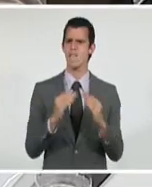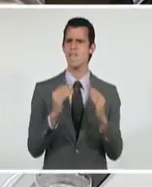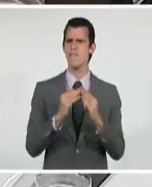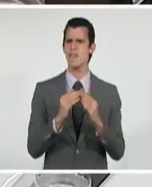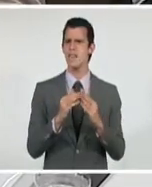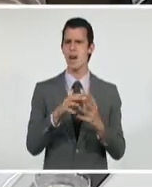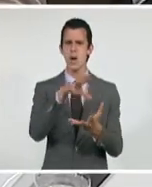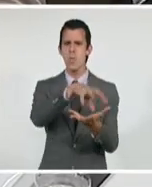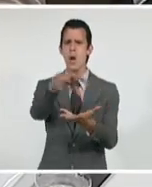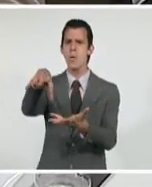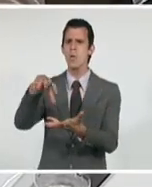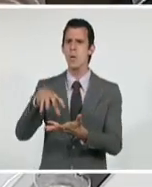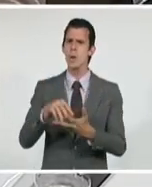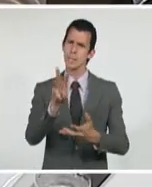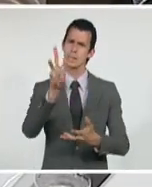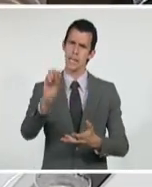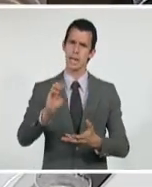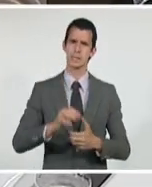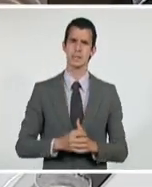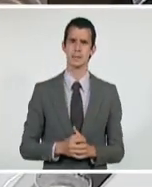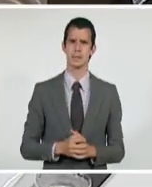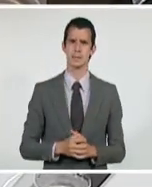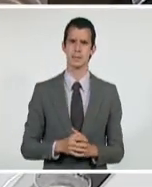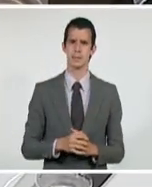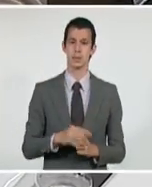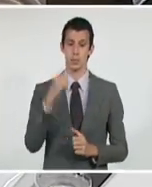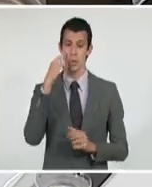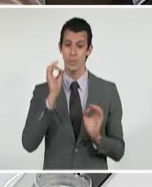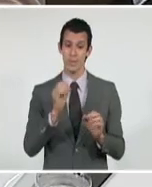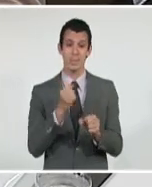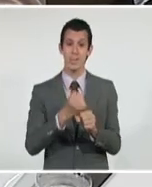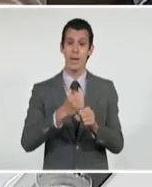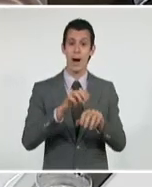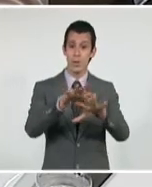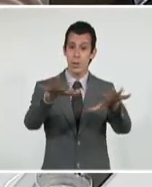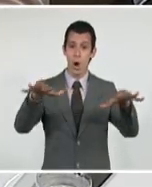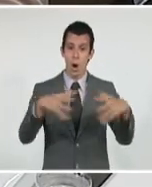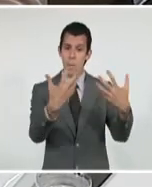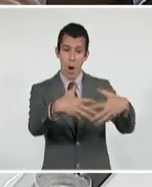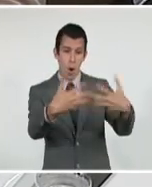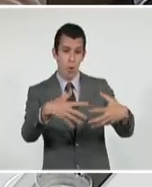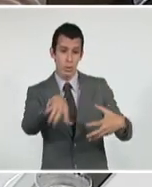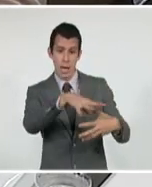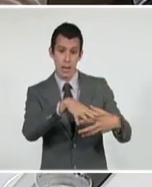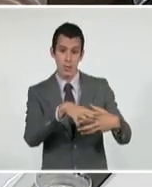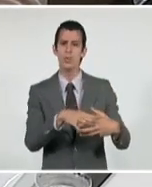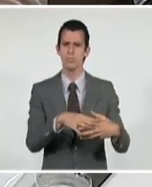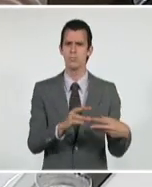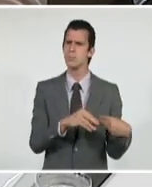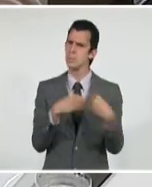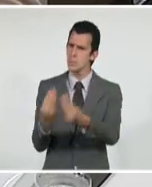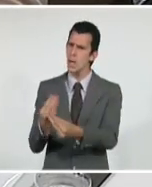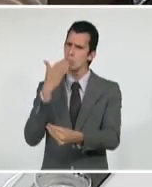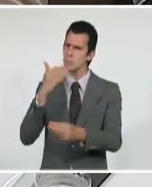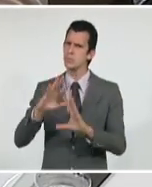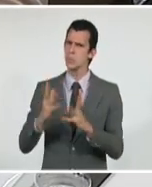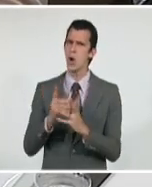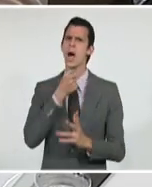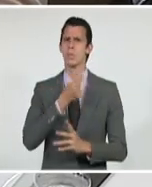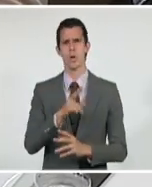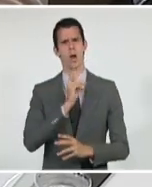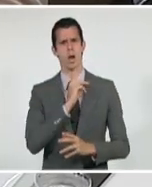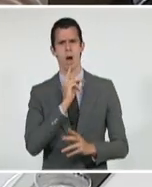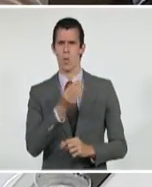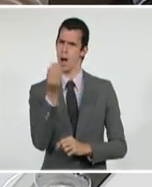impacto en 5 de los municipios de la provincia, que satisface el agua a partir de las plantas potabilizadoras que tenemos juntadas en el